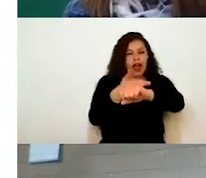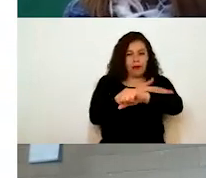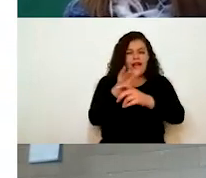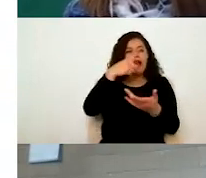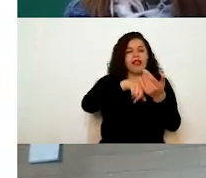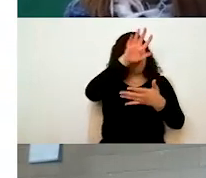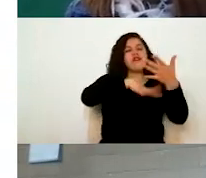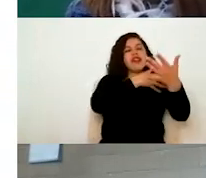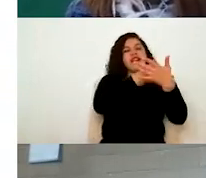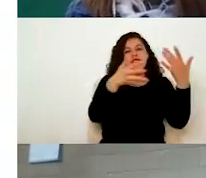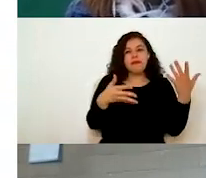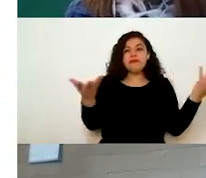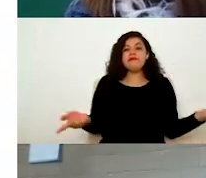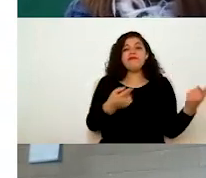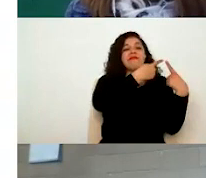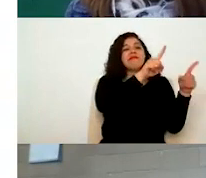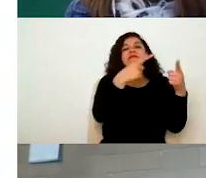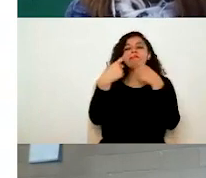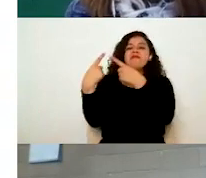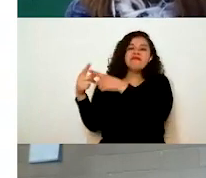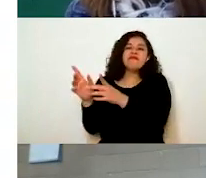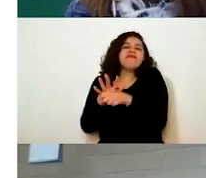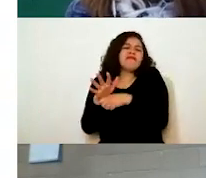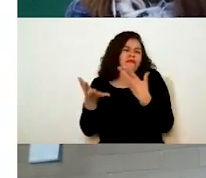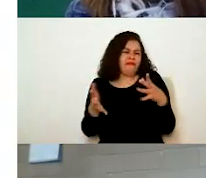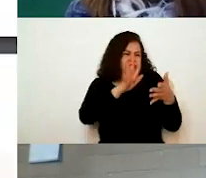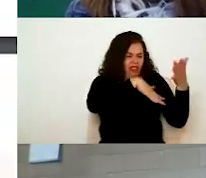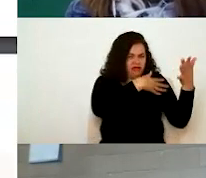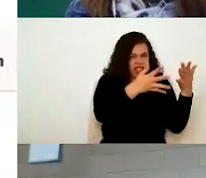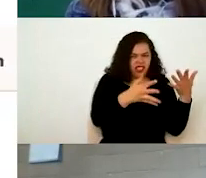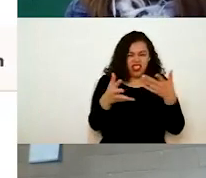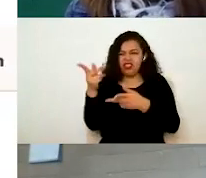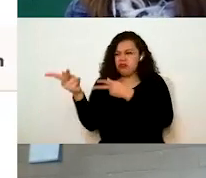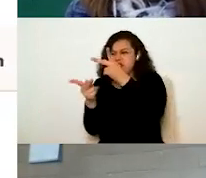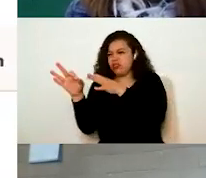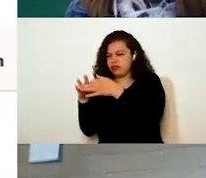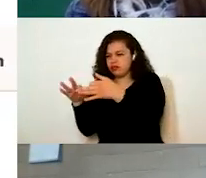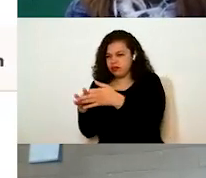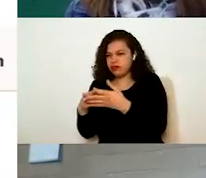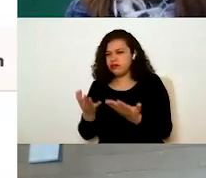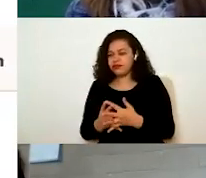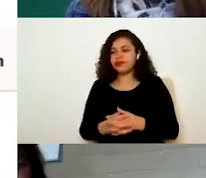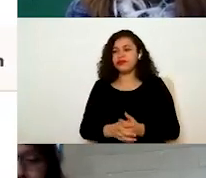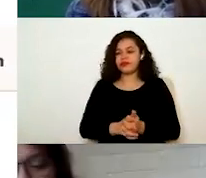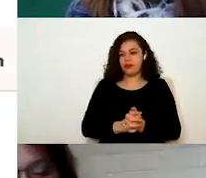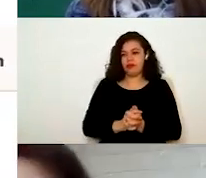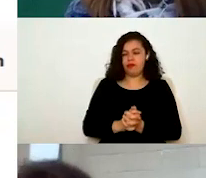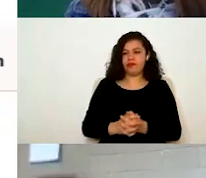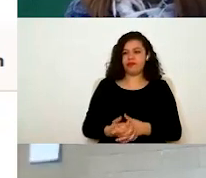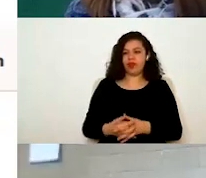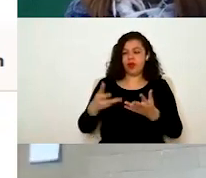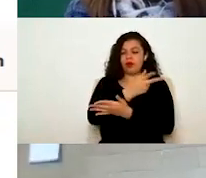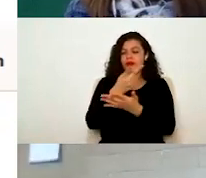fichas. ¿Cuál es la diferencia de estos? Bueno, por ejemplo, en trámites internos, aquí lo que van a encontrar, por ejemplo, del programa de trabajo y